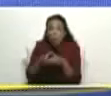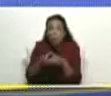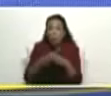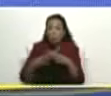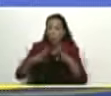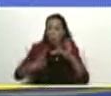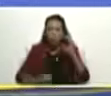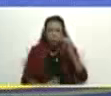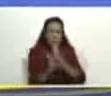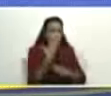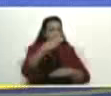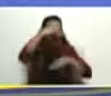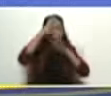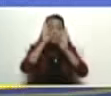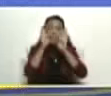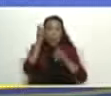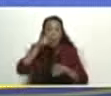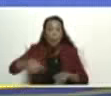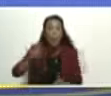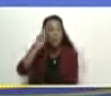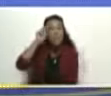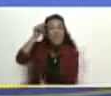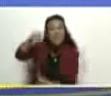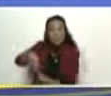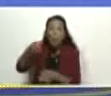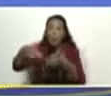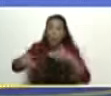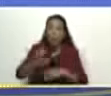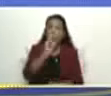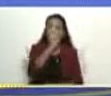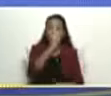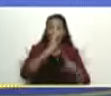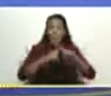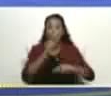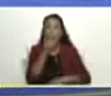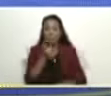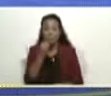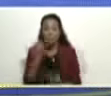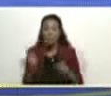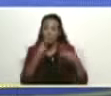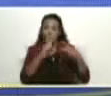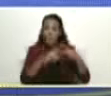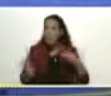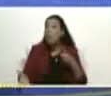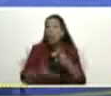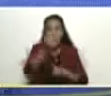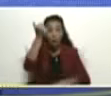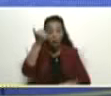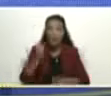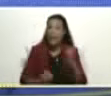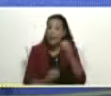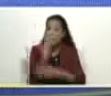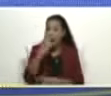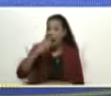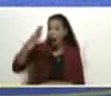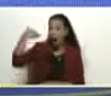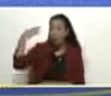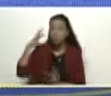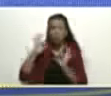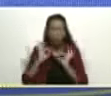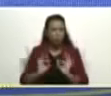estructura de atención al pueblo del 1x10 del buen gobierno que hemos logrado crear desde el punto de vista